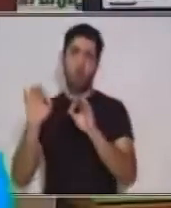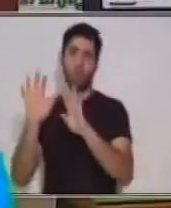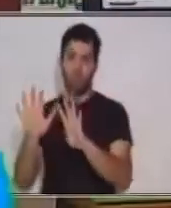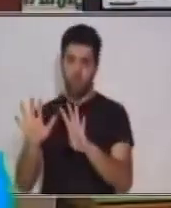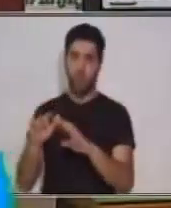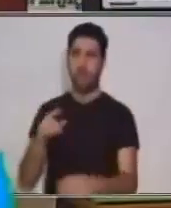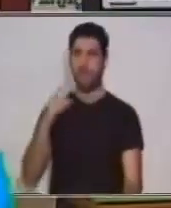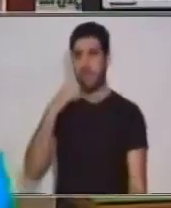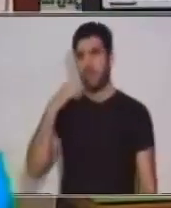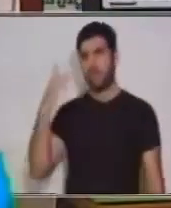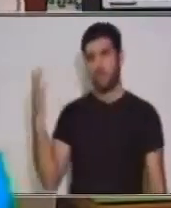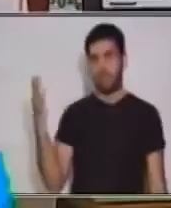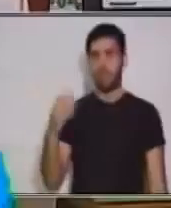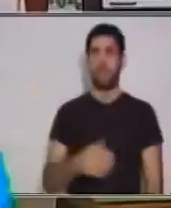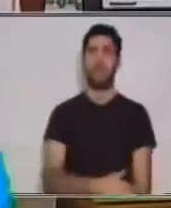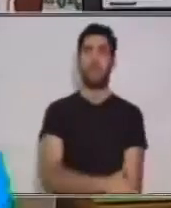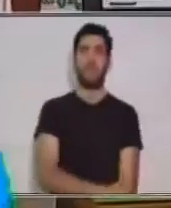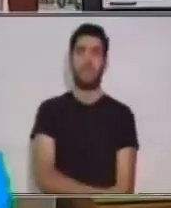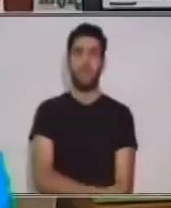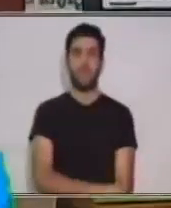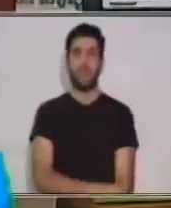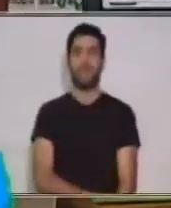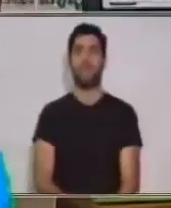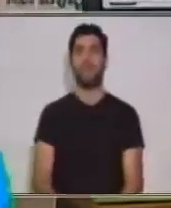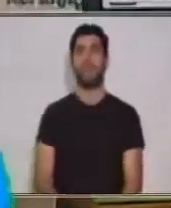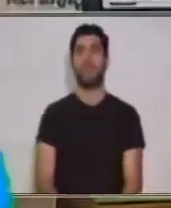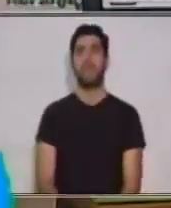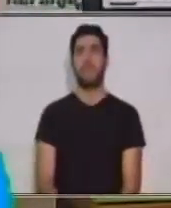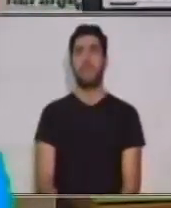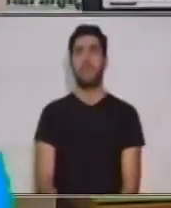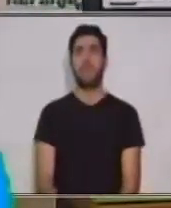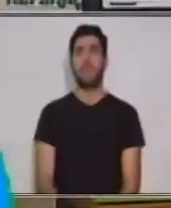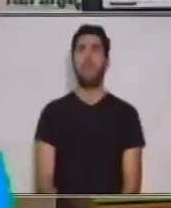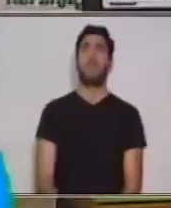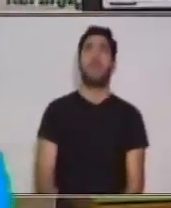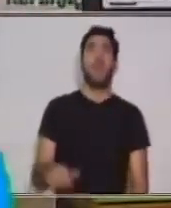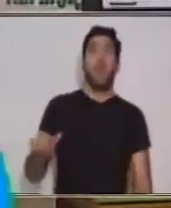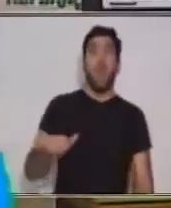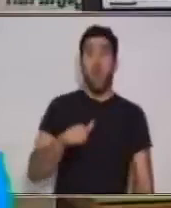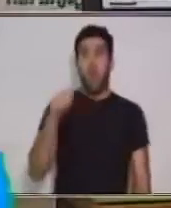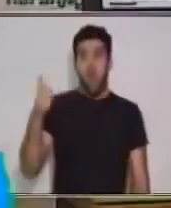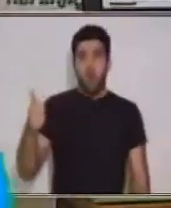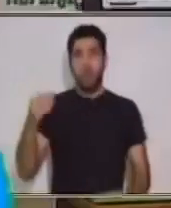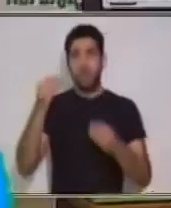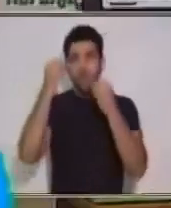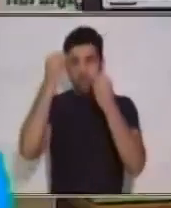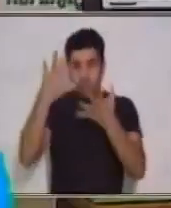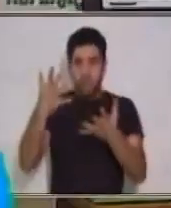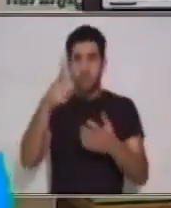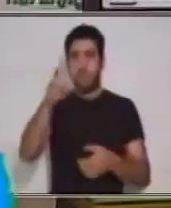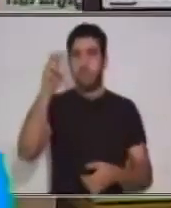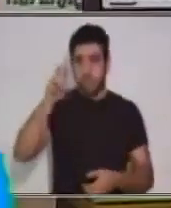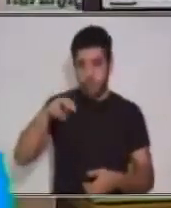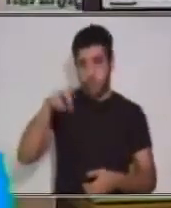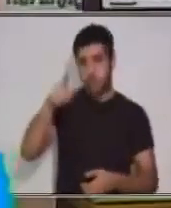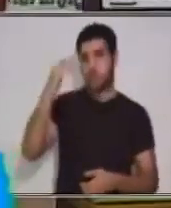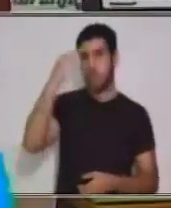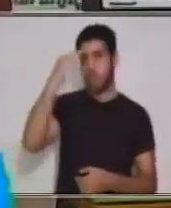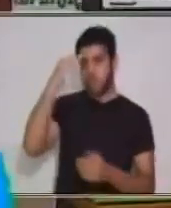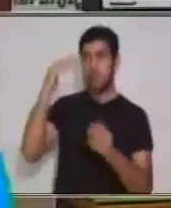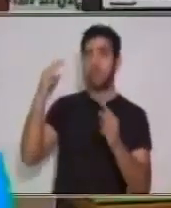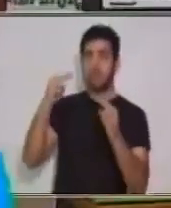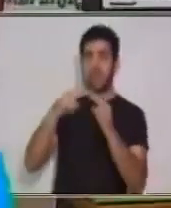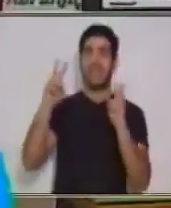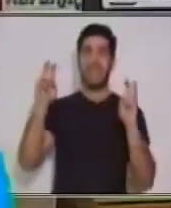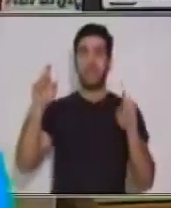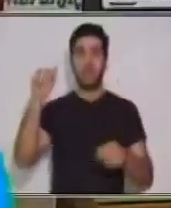tres, cinco, siete o nueve. Otro tipo de información muy necesaria de conocer en la actualidad son